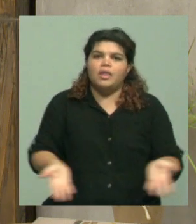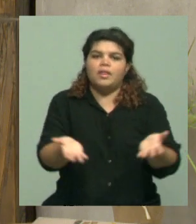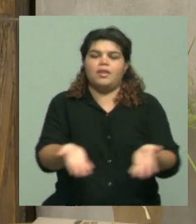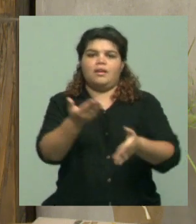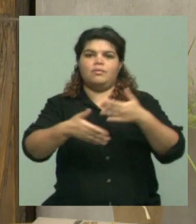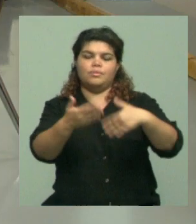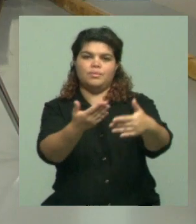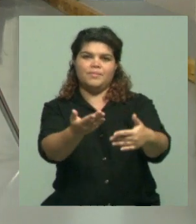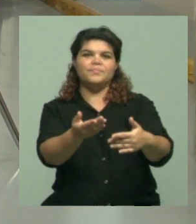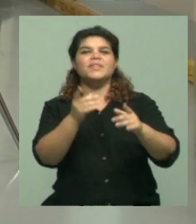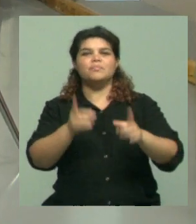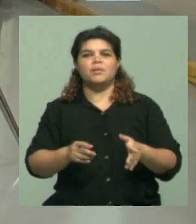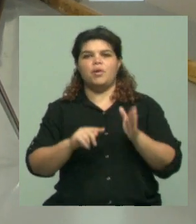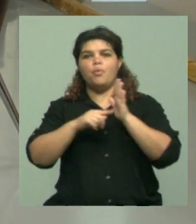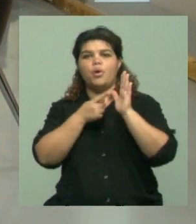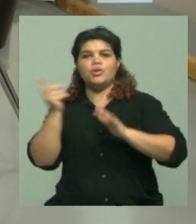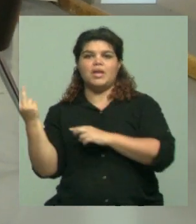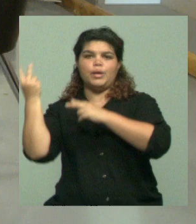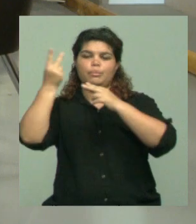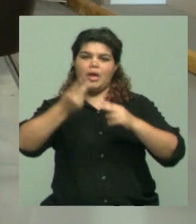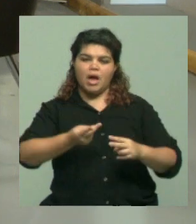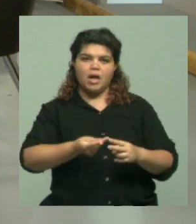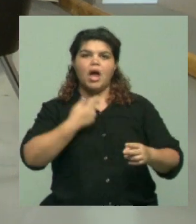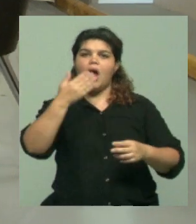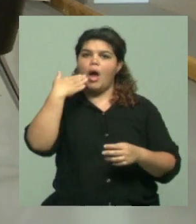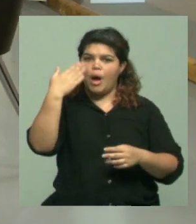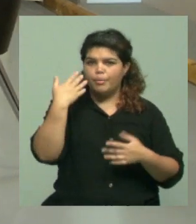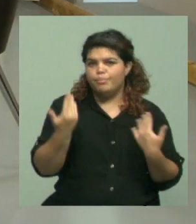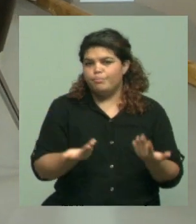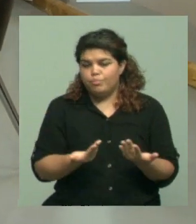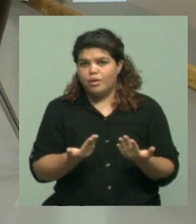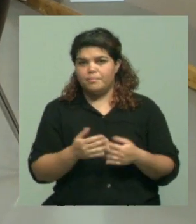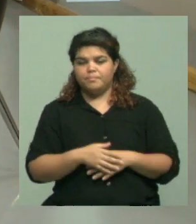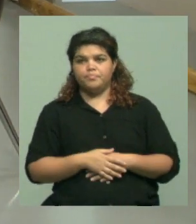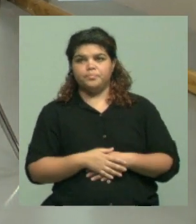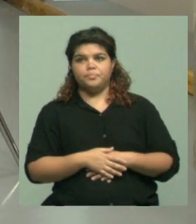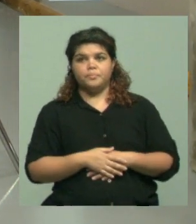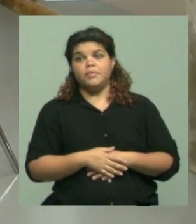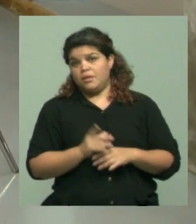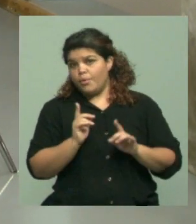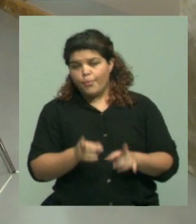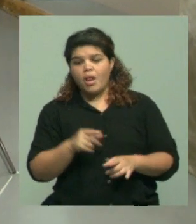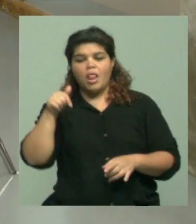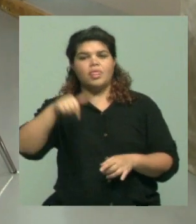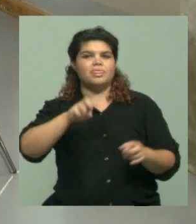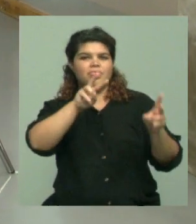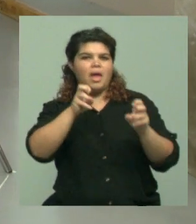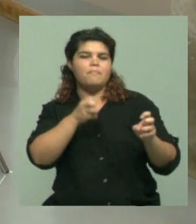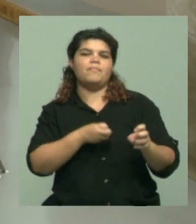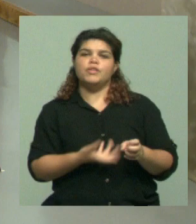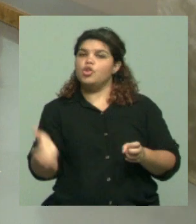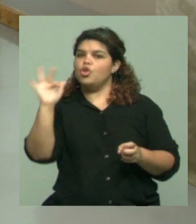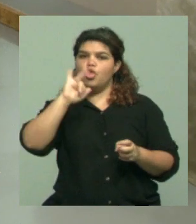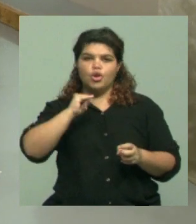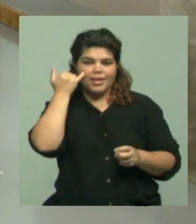día en la provincia de Mendoza, en Universidad Nacional de Cuyo. Pero sí, es un tema que estamos hablando a diario, hemos hablado también en